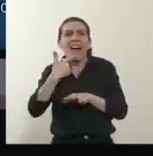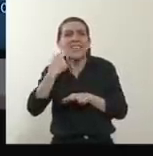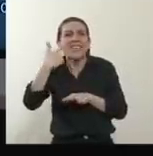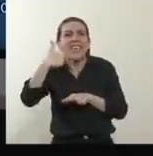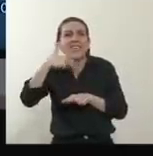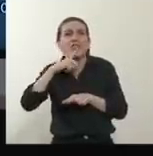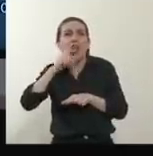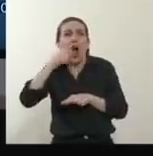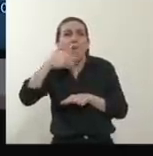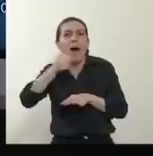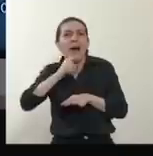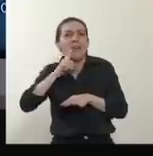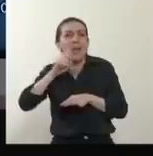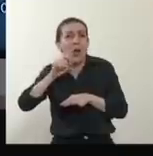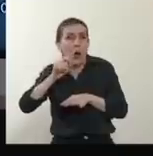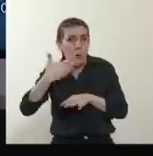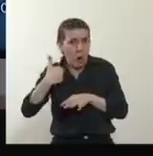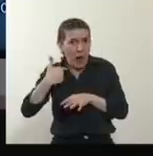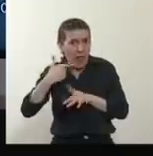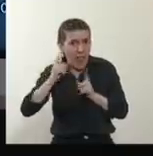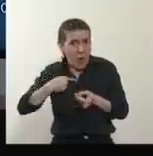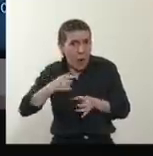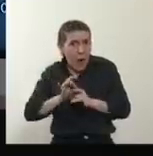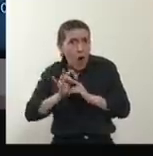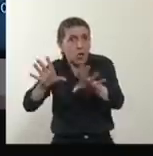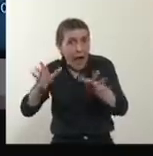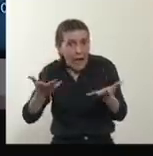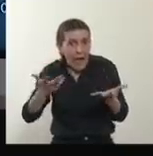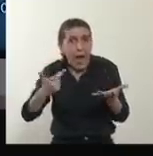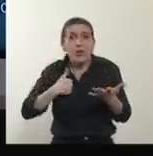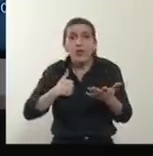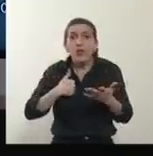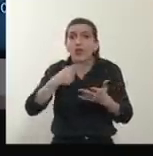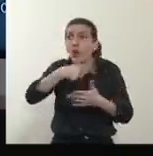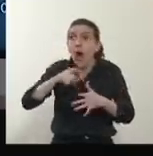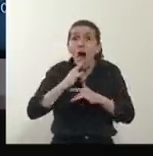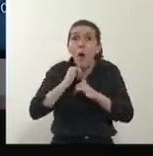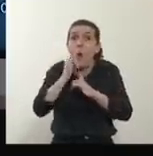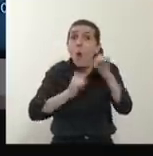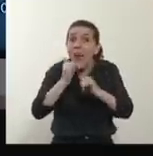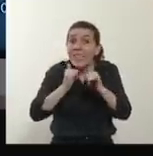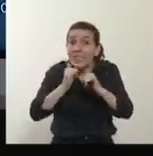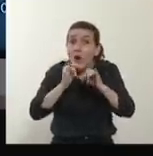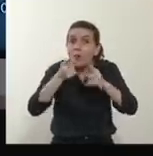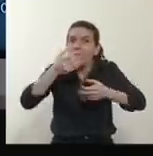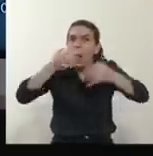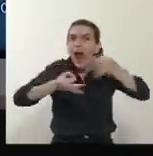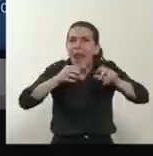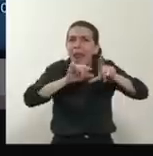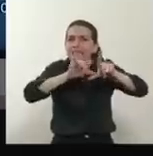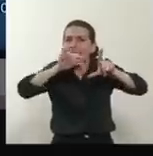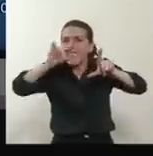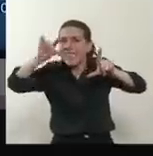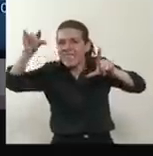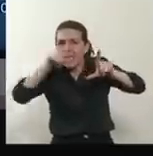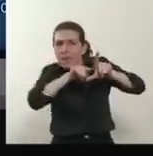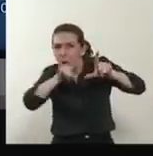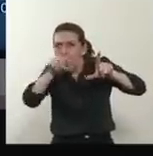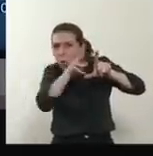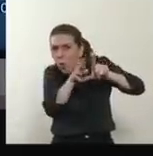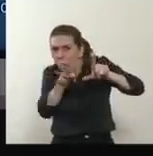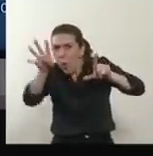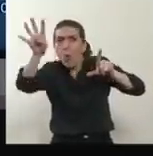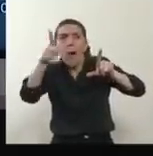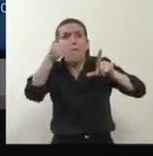Yo muestro estos datos, que son datos duros, para que entendamos que esto de